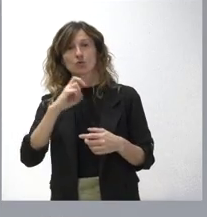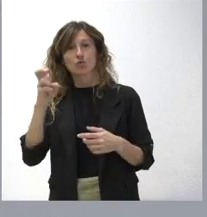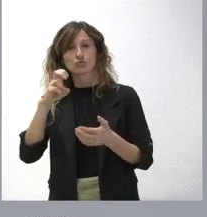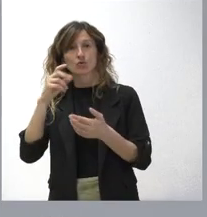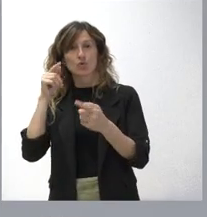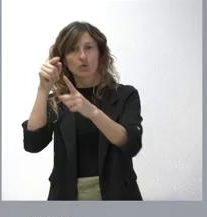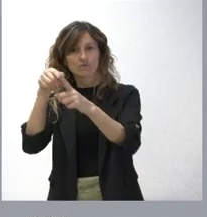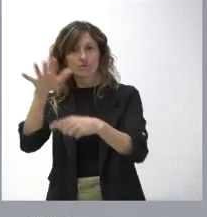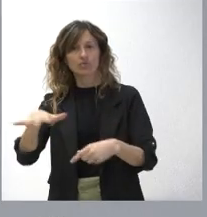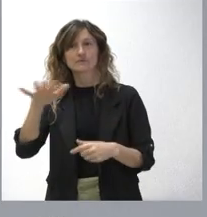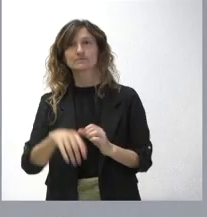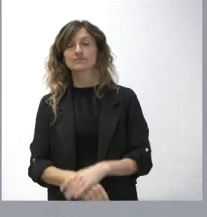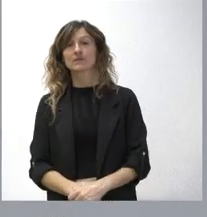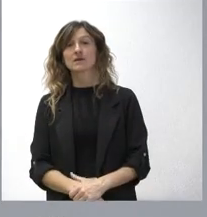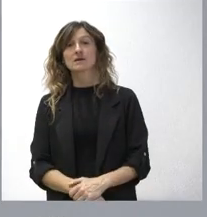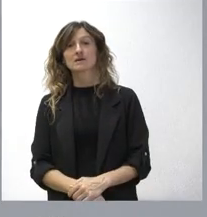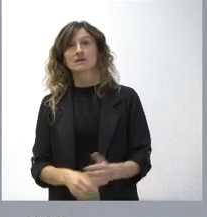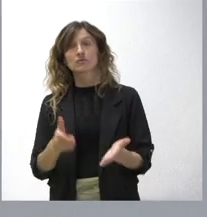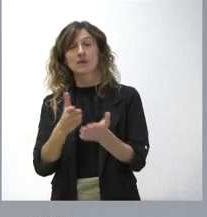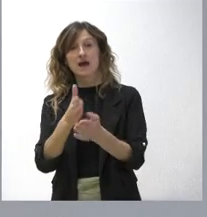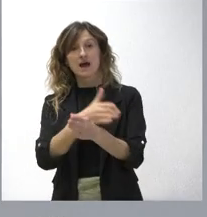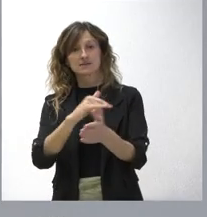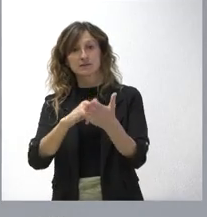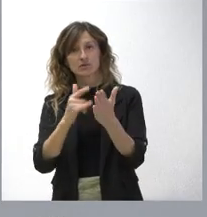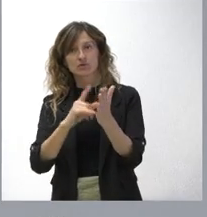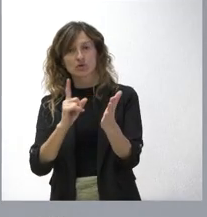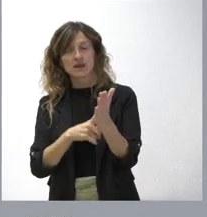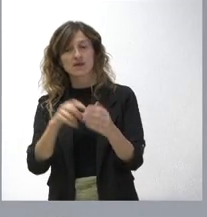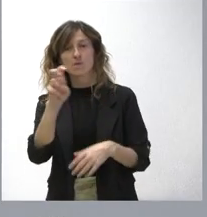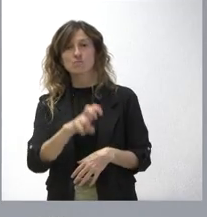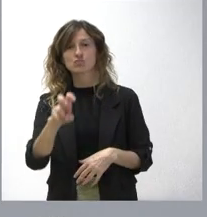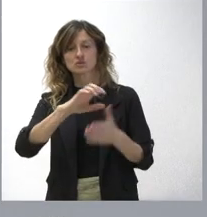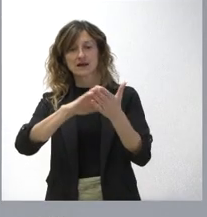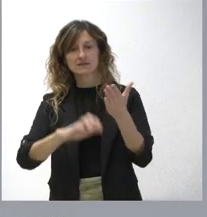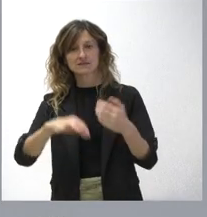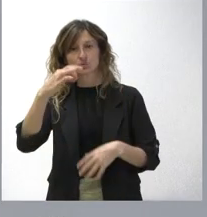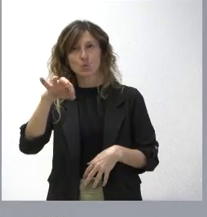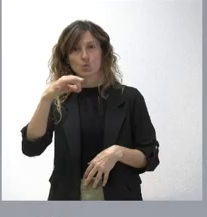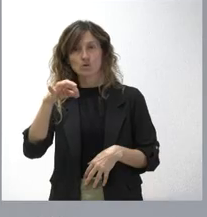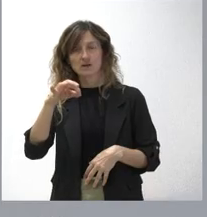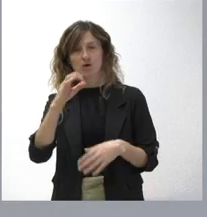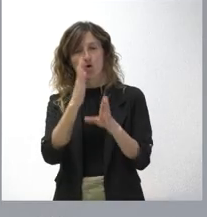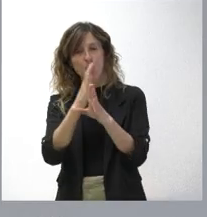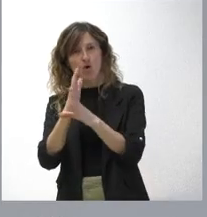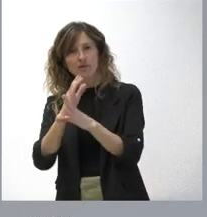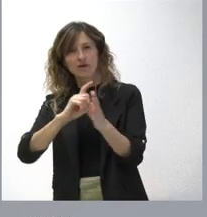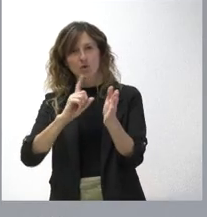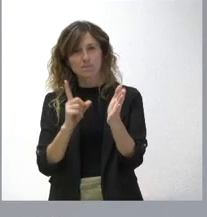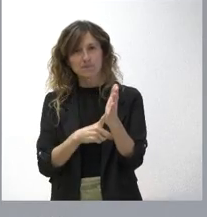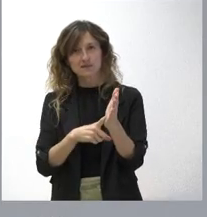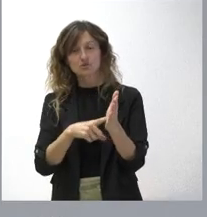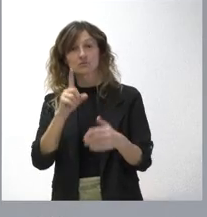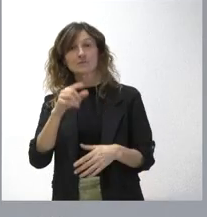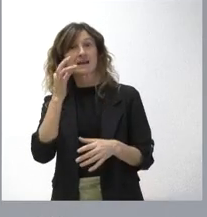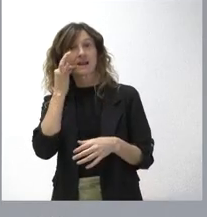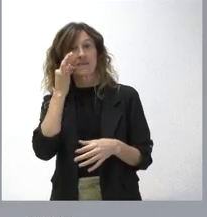definitiva, este anteproyecto de ley busca, mediante un único texto, ordenado, integrado y completo, adaptarse a